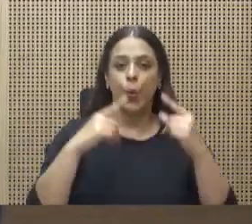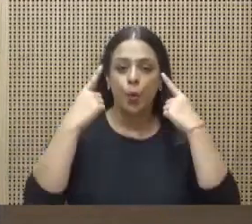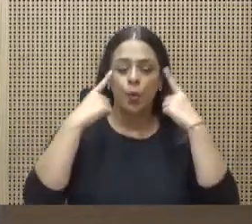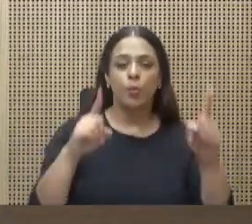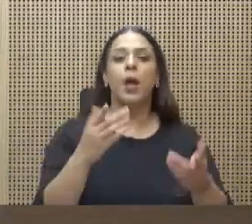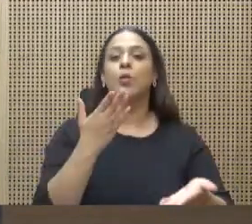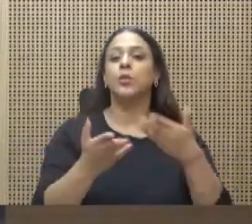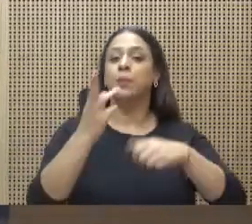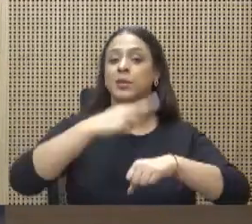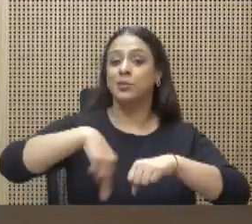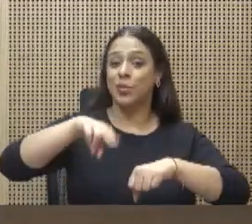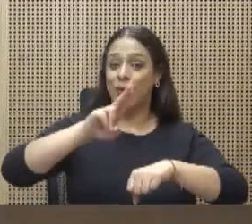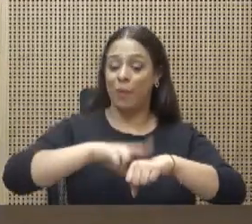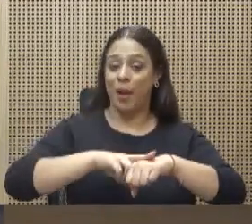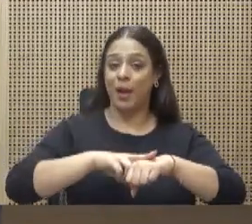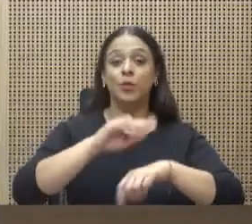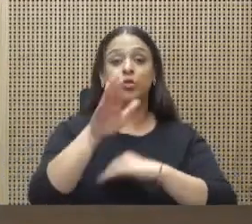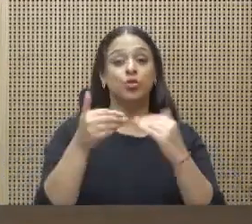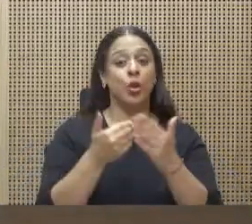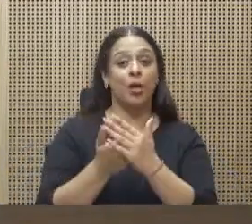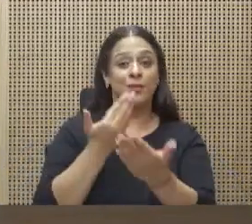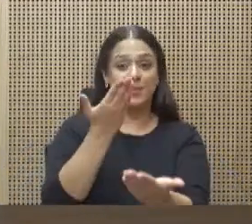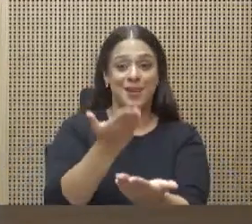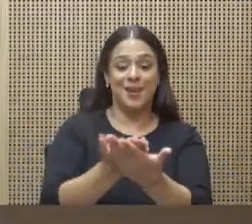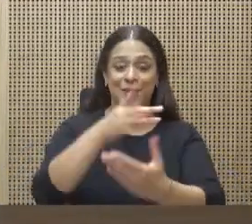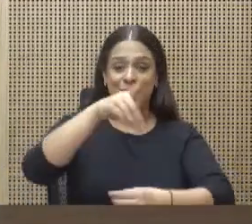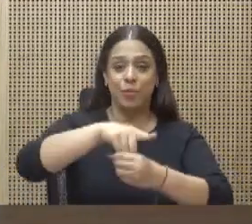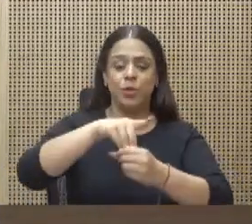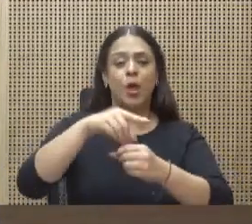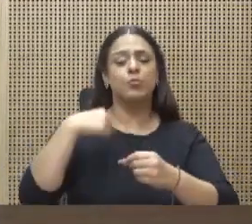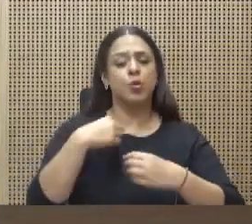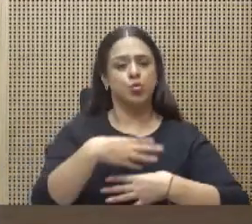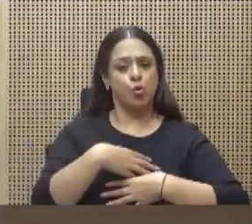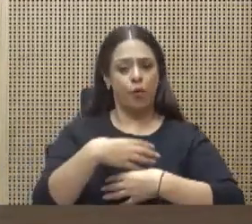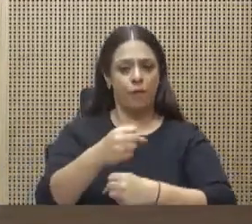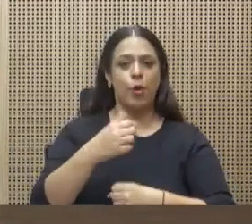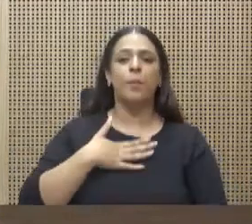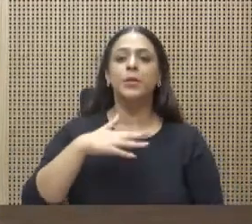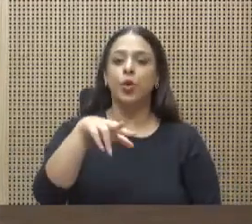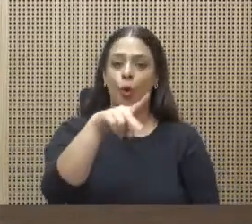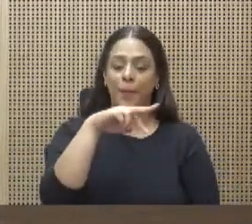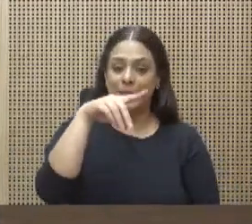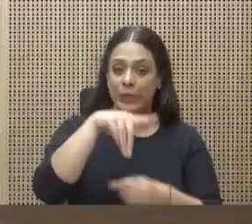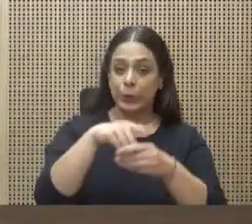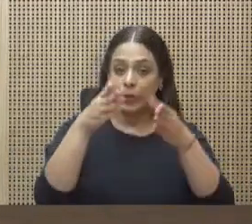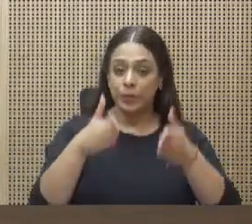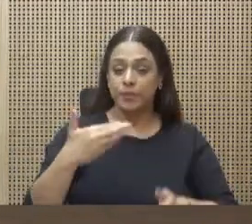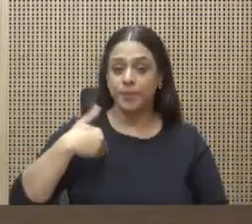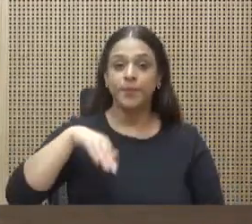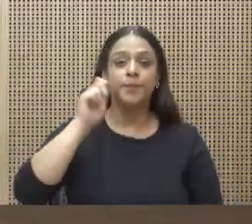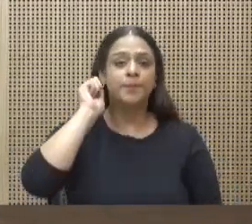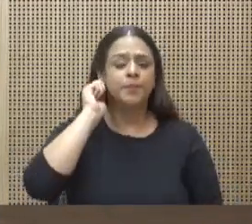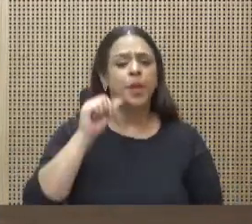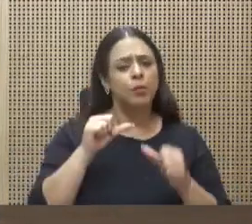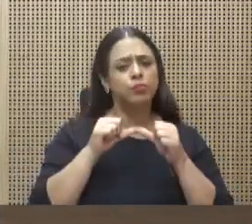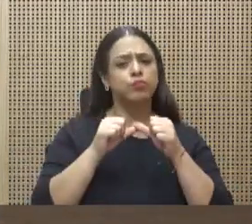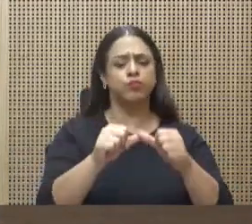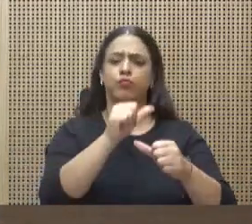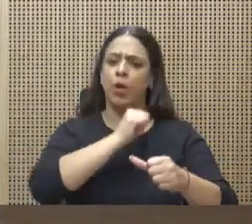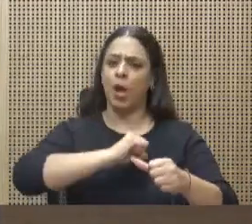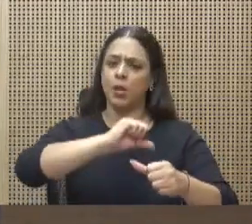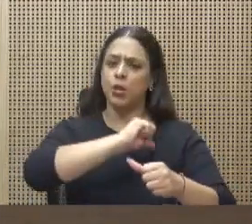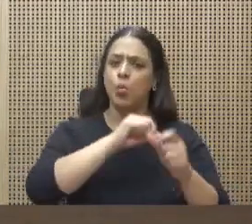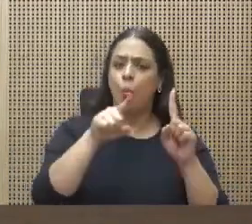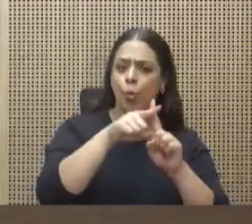confío en que mis colegas diputados y diputadas sabremos mantener esa actitud positiva y de